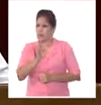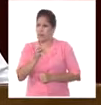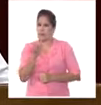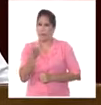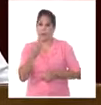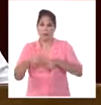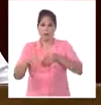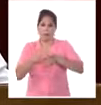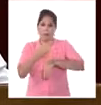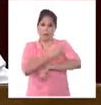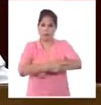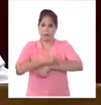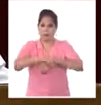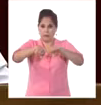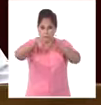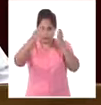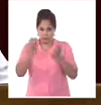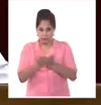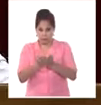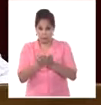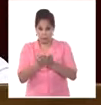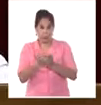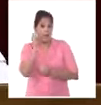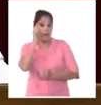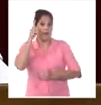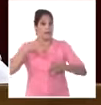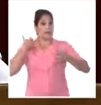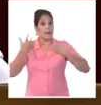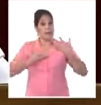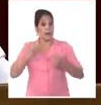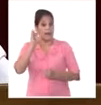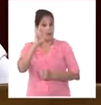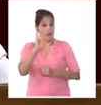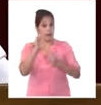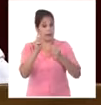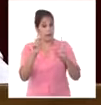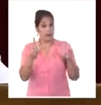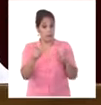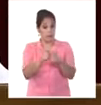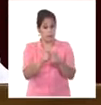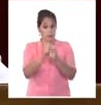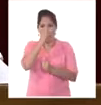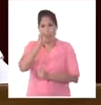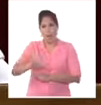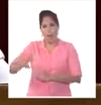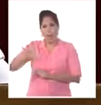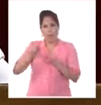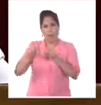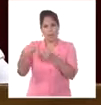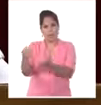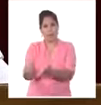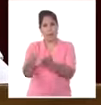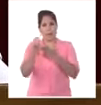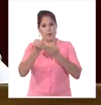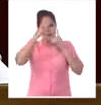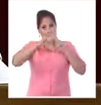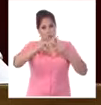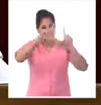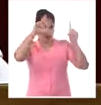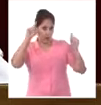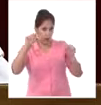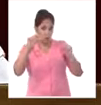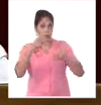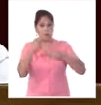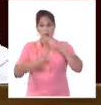partes del mundo. Abrazamos la idea de celebrar el séptimo encuentro continental africano de solidaridad con Cuba a